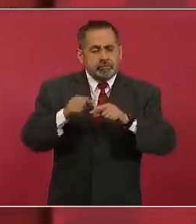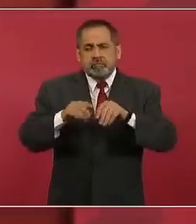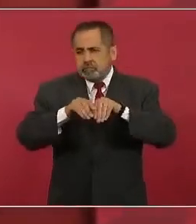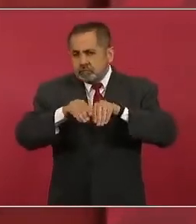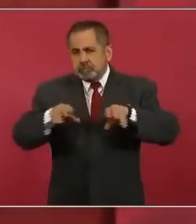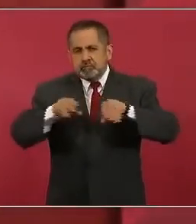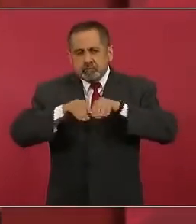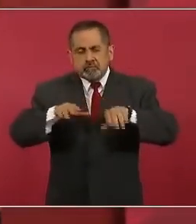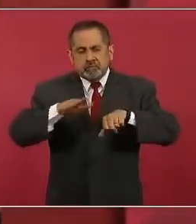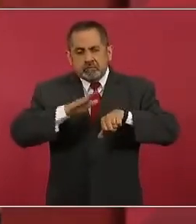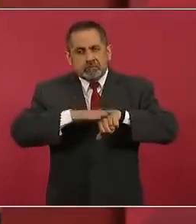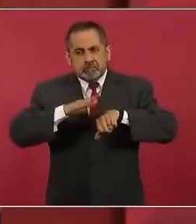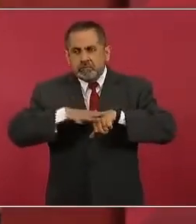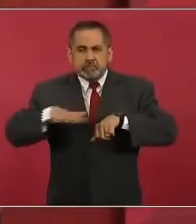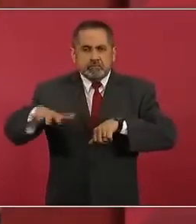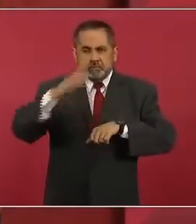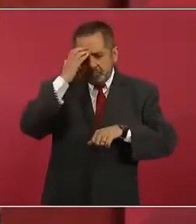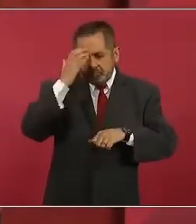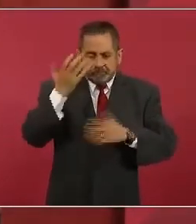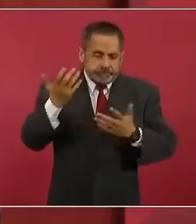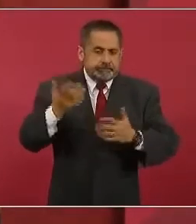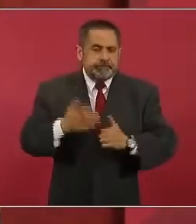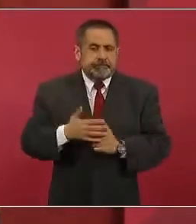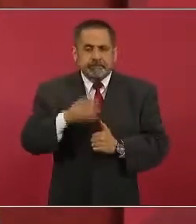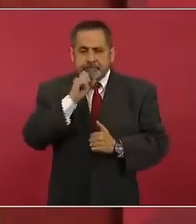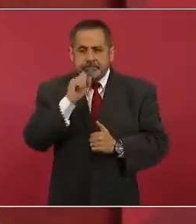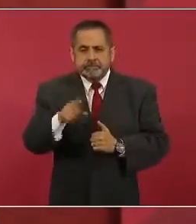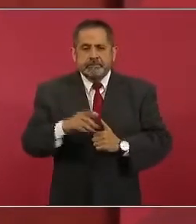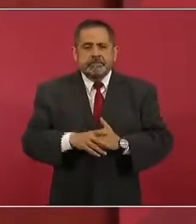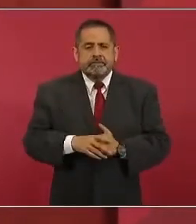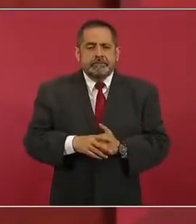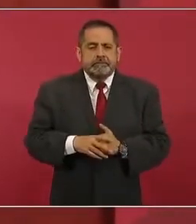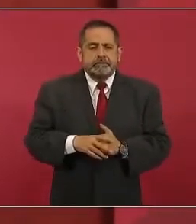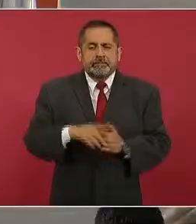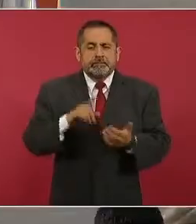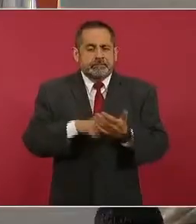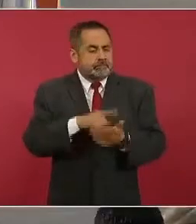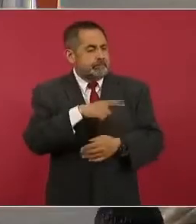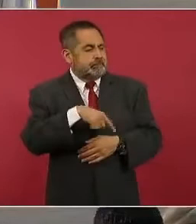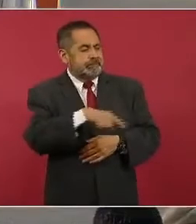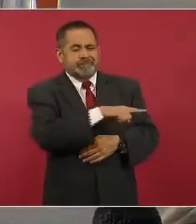pero en todo esto también hay una actitud